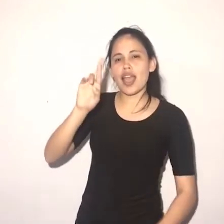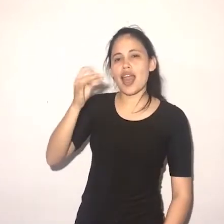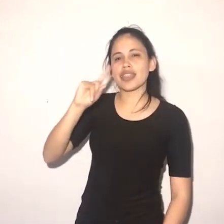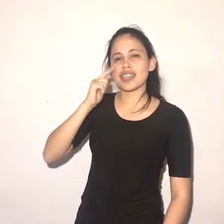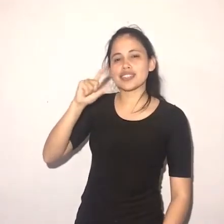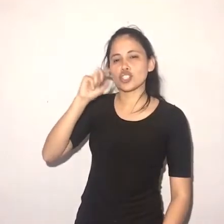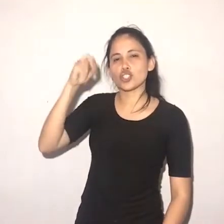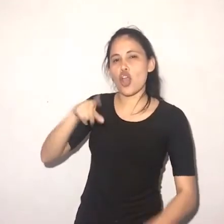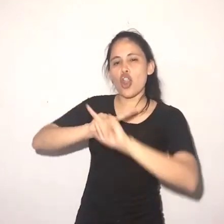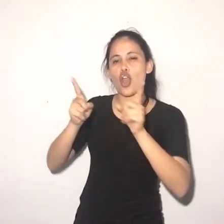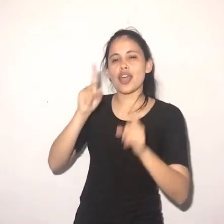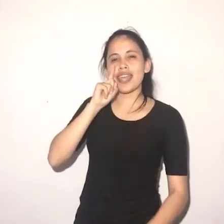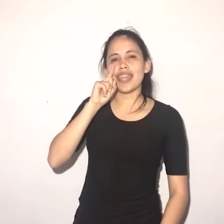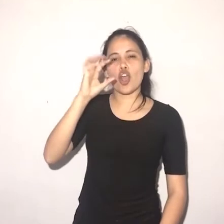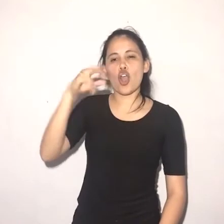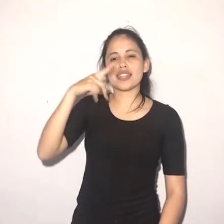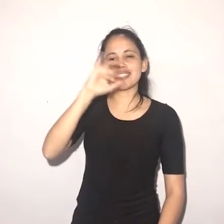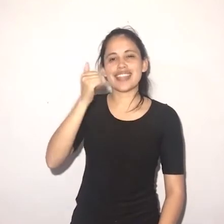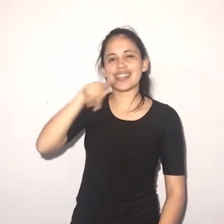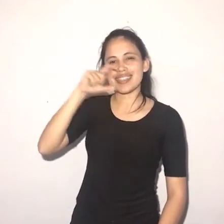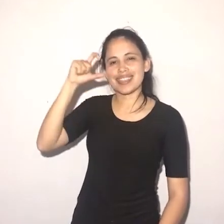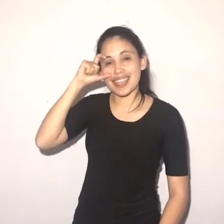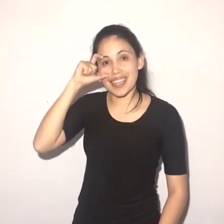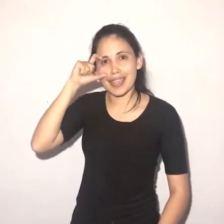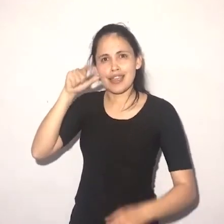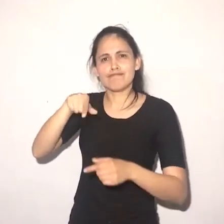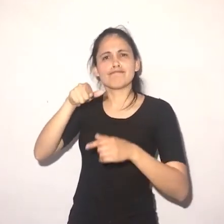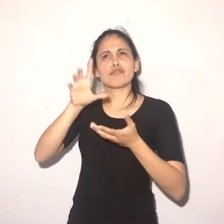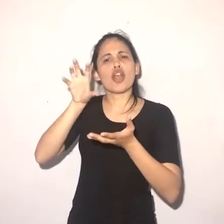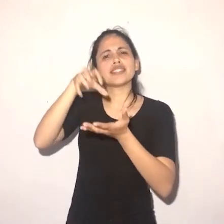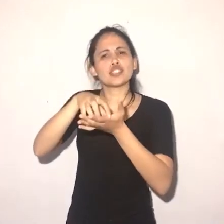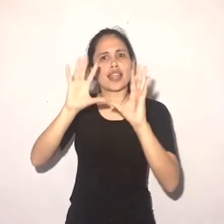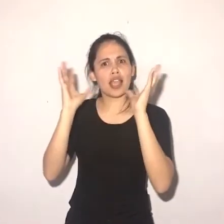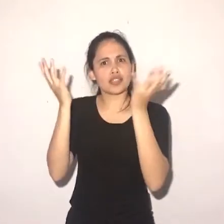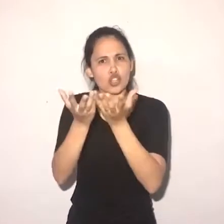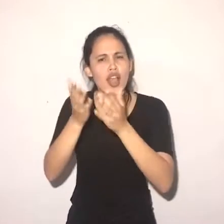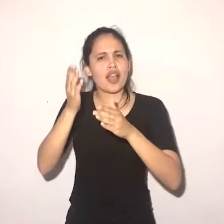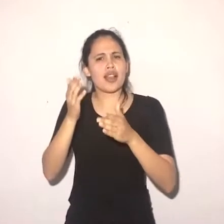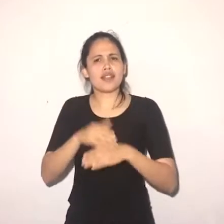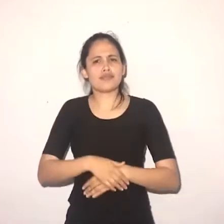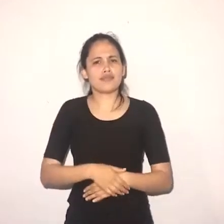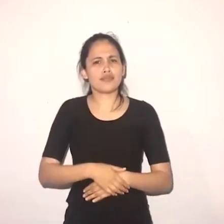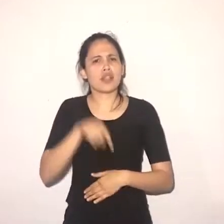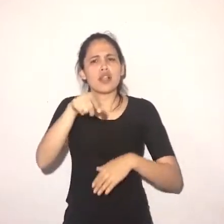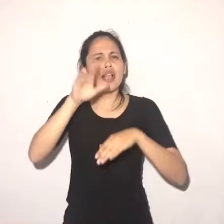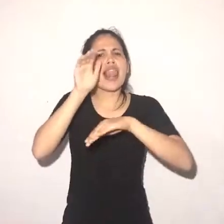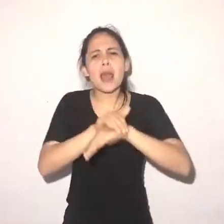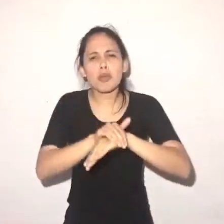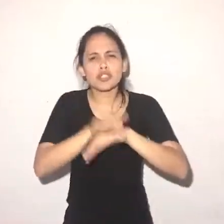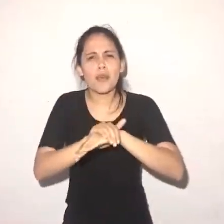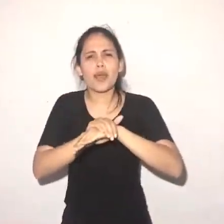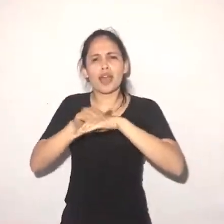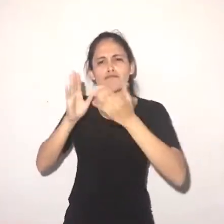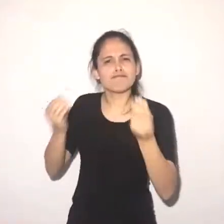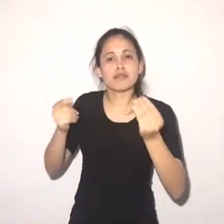diríamos, como parte de un perverso sistema de que se controlan a sí mismas. La Comisión Internacional